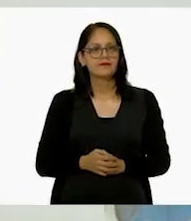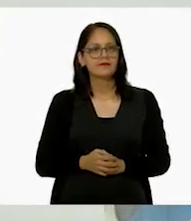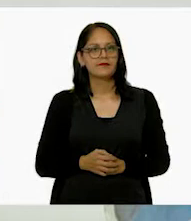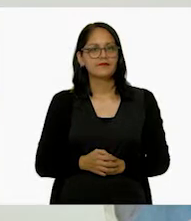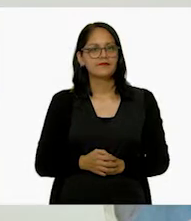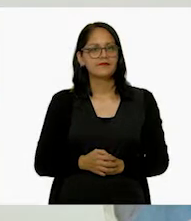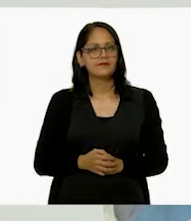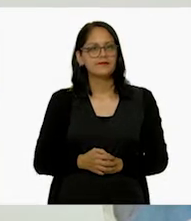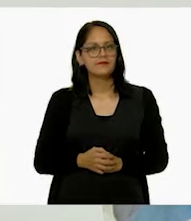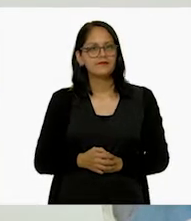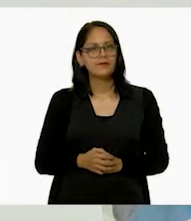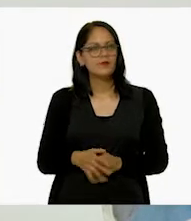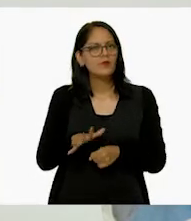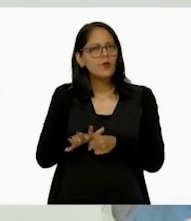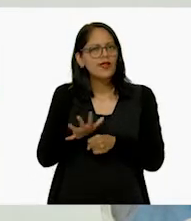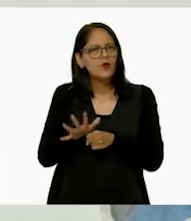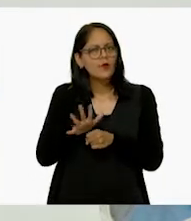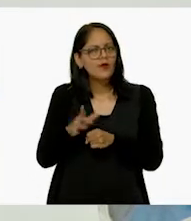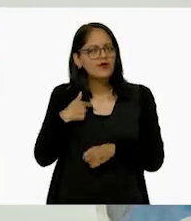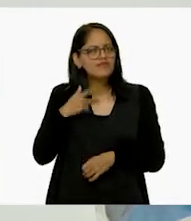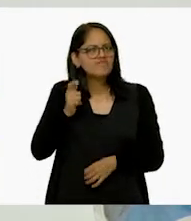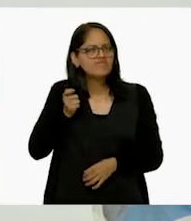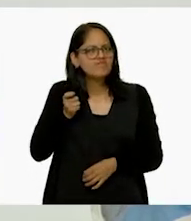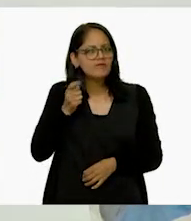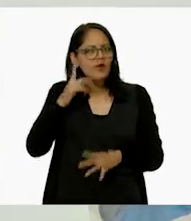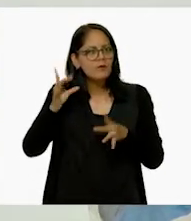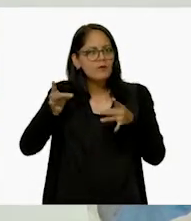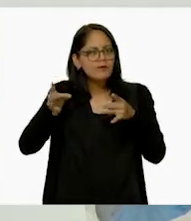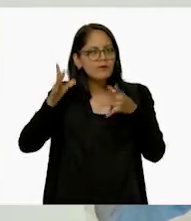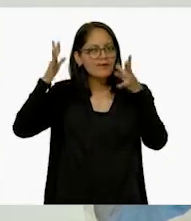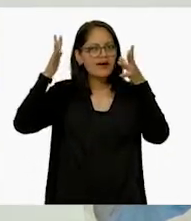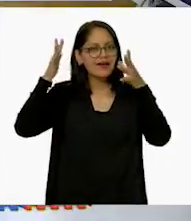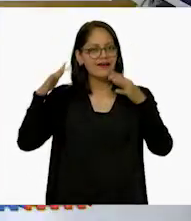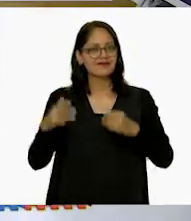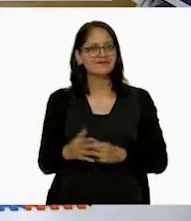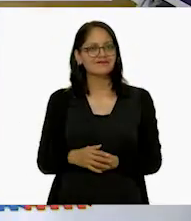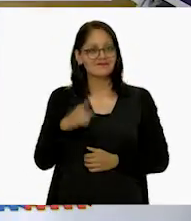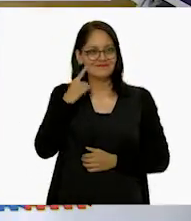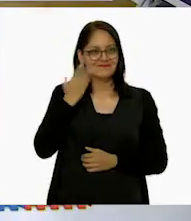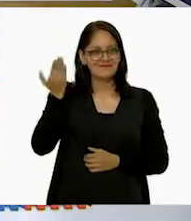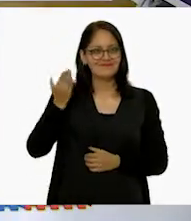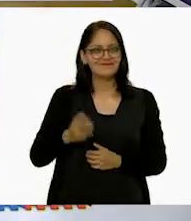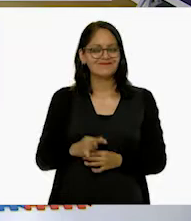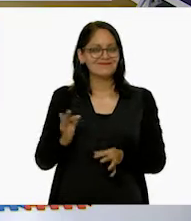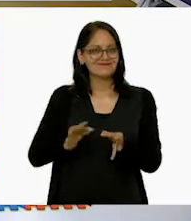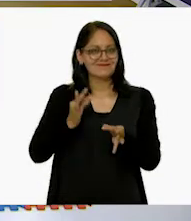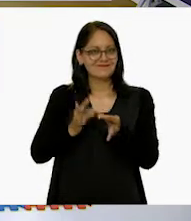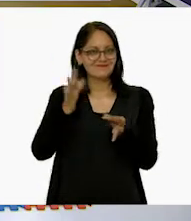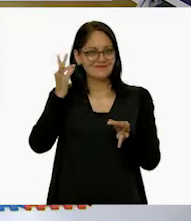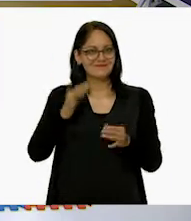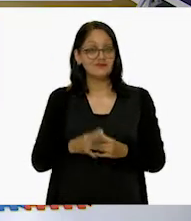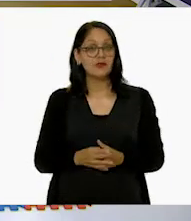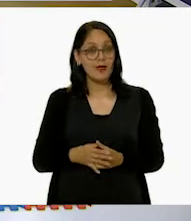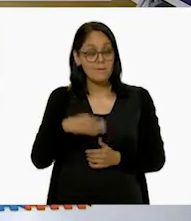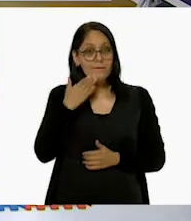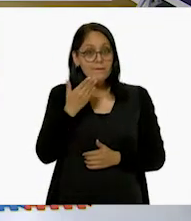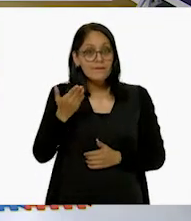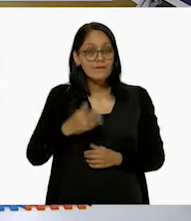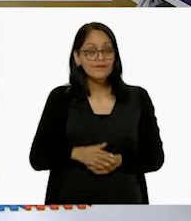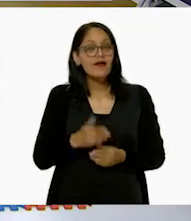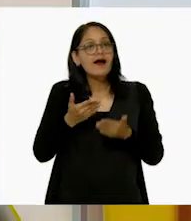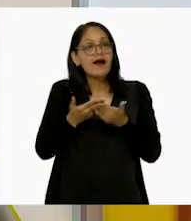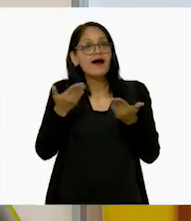Queda, queda, queda, queda, queda, queda. Yo sé que sí. ver, magia. Y queda. Listo. ¿Está quedando? Sí. Ahora,